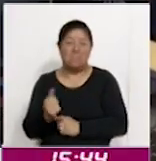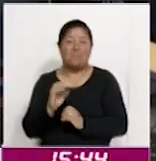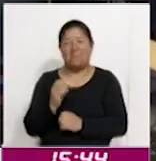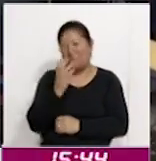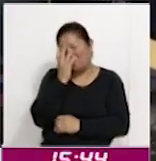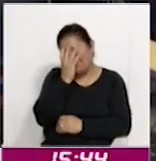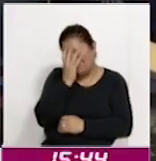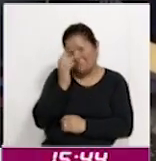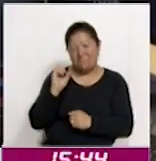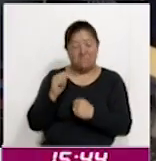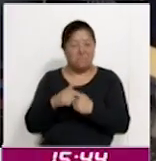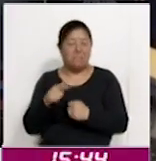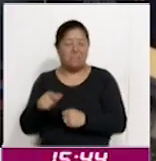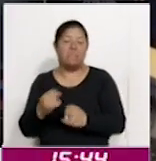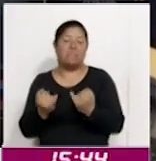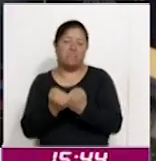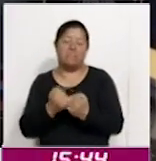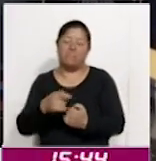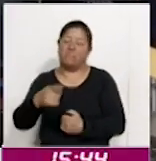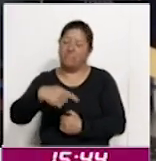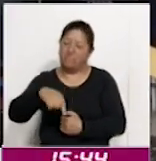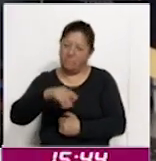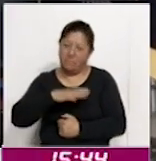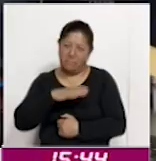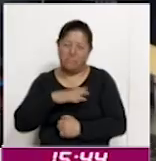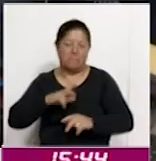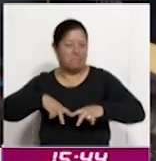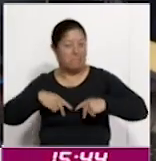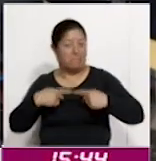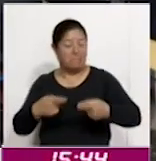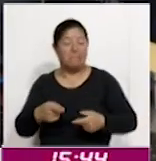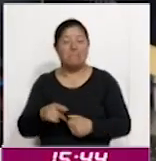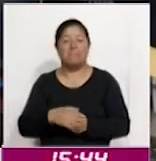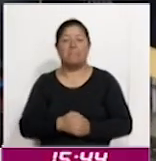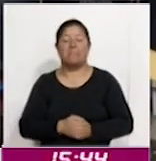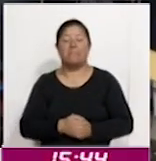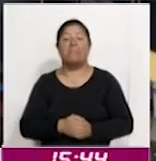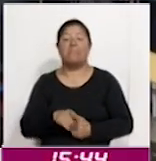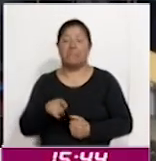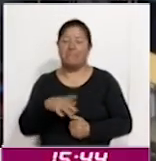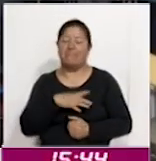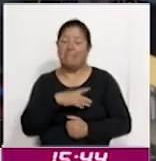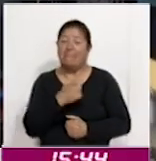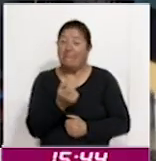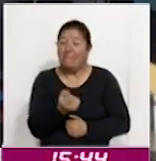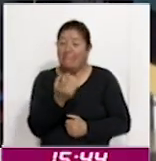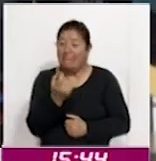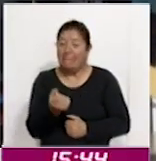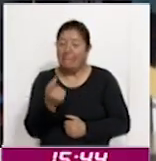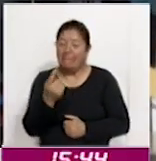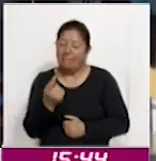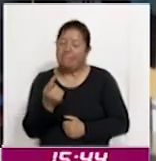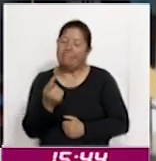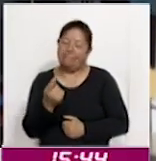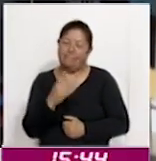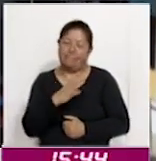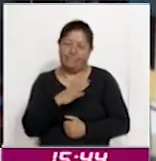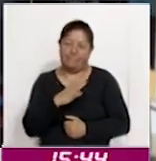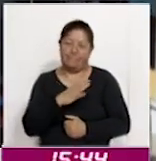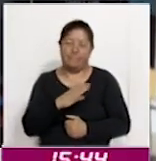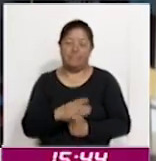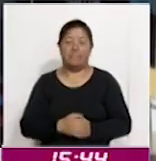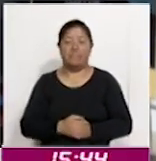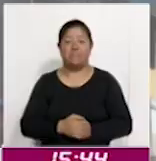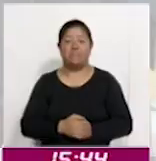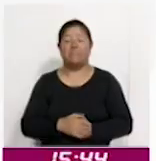ocupamos, también es un grupo vulnerable. No se han presentado tantos casos, pero en algún punto sí puede salirse de control, normalmente de